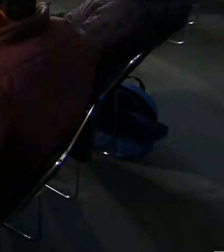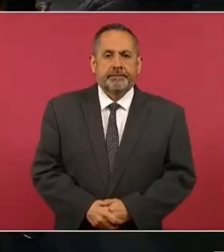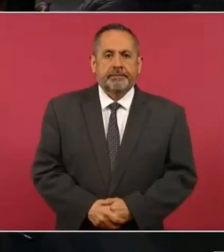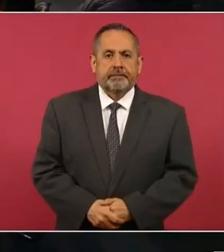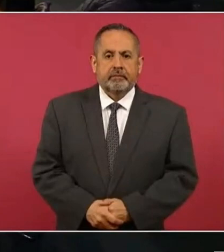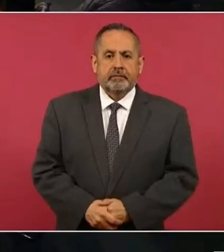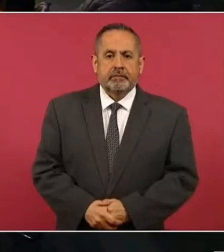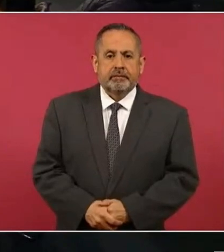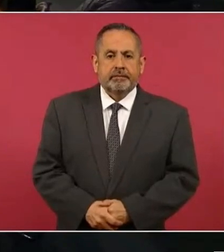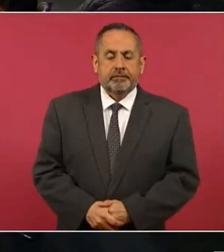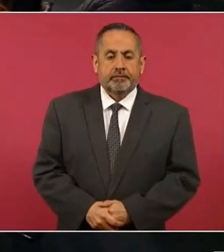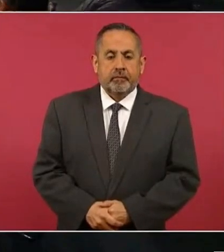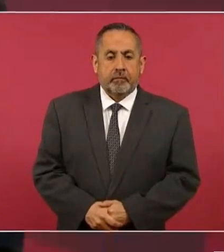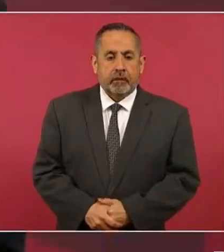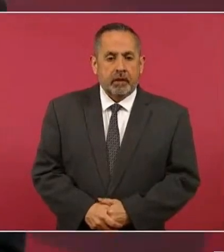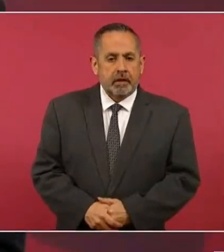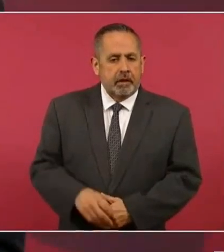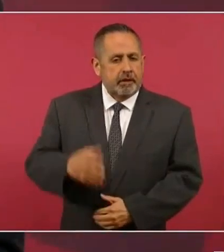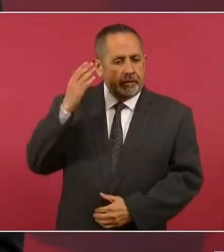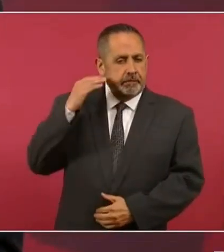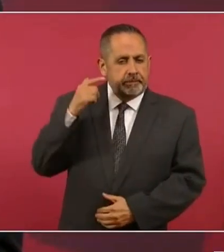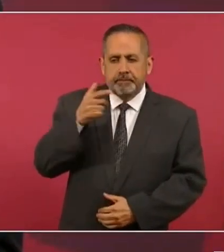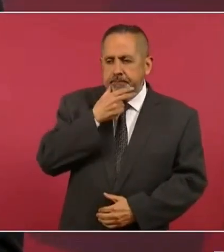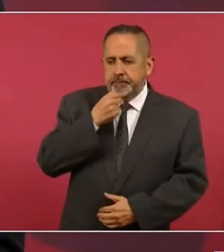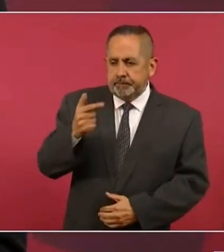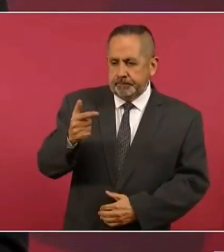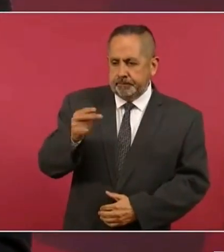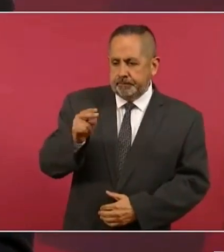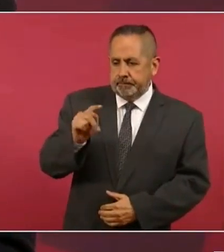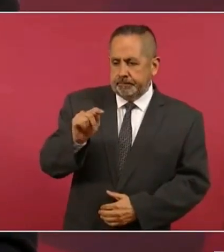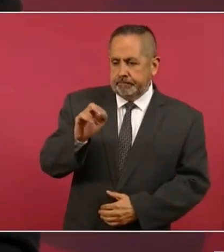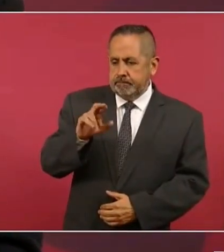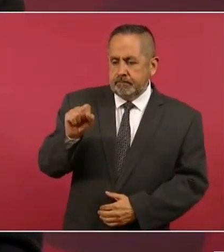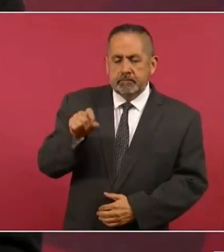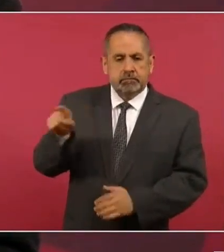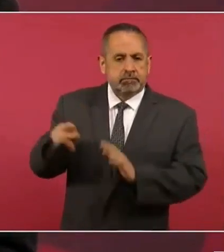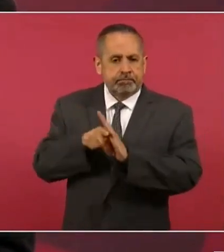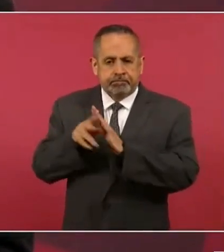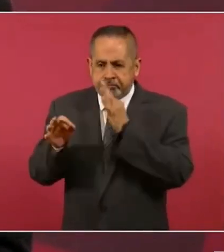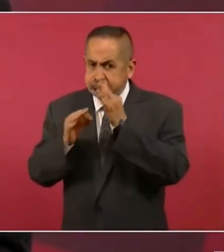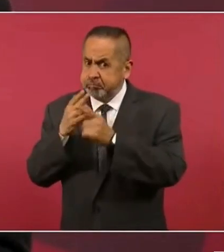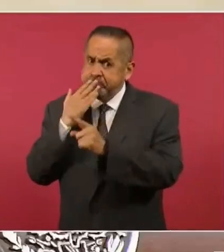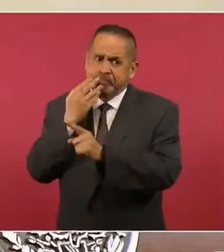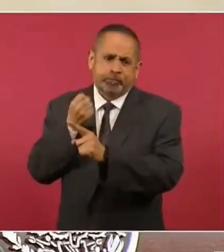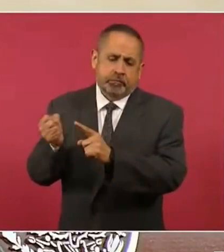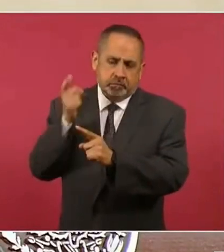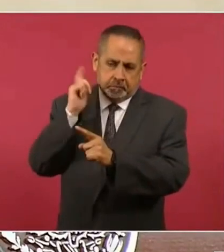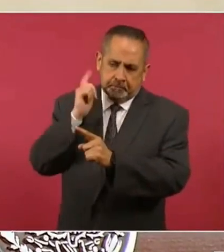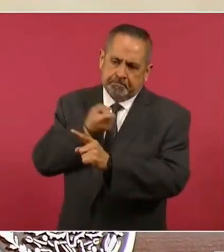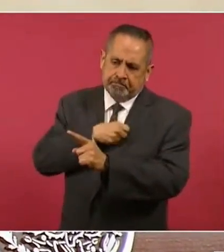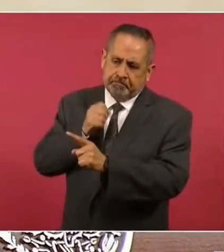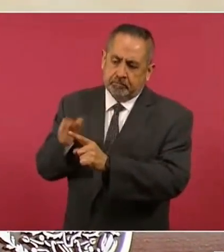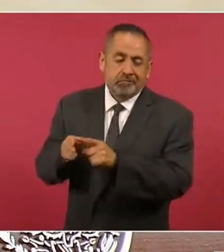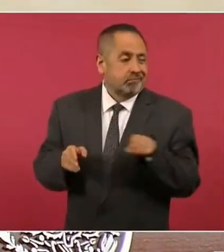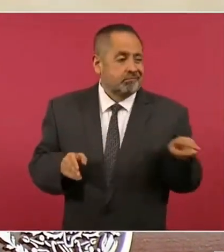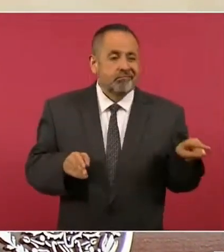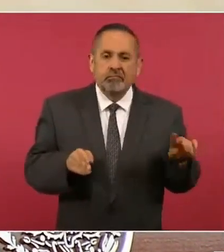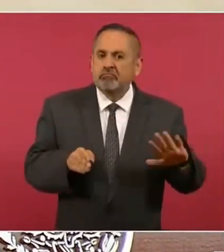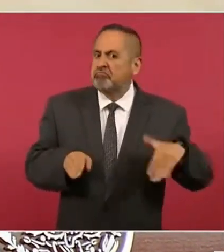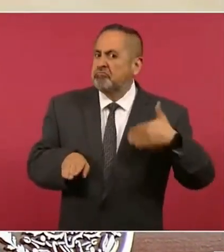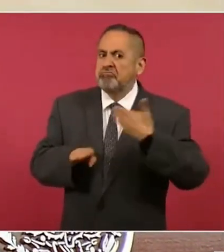que padeció de la represión del conservadurismo,